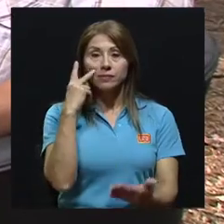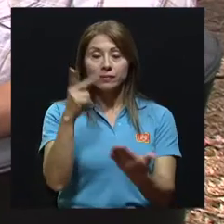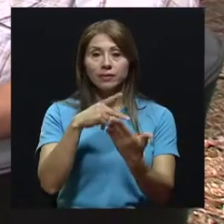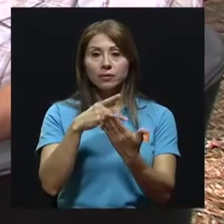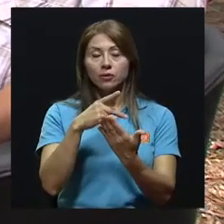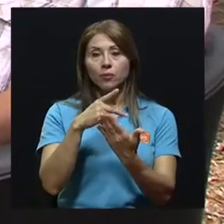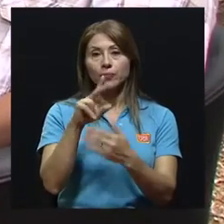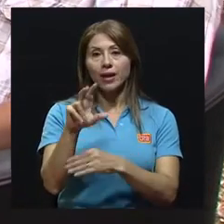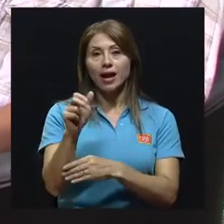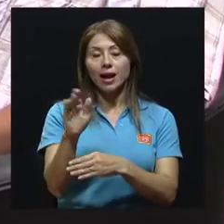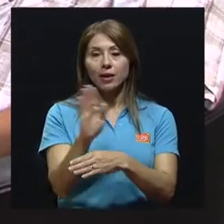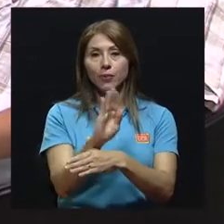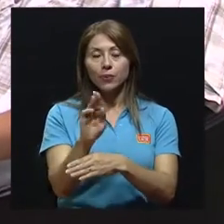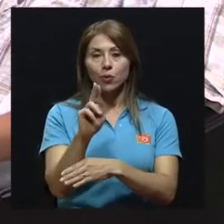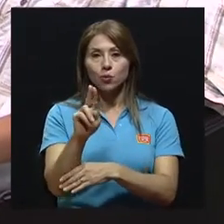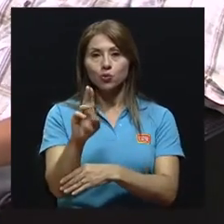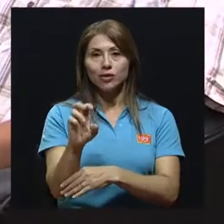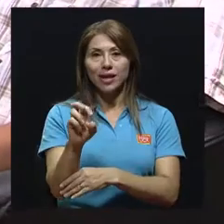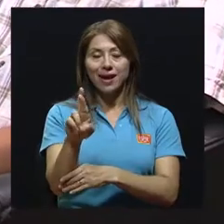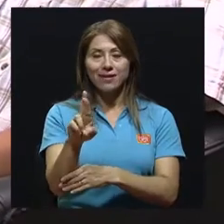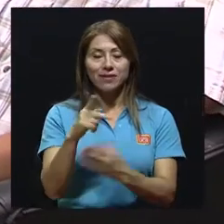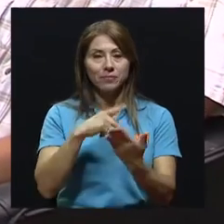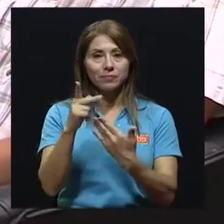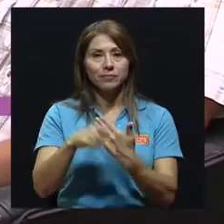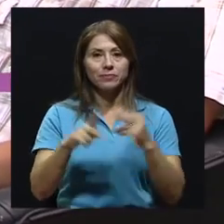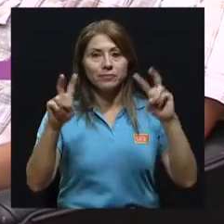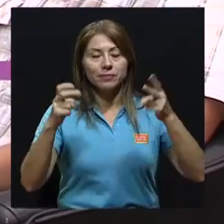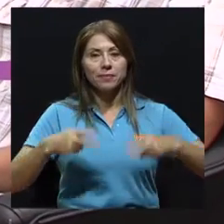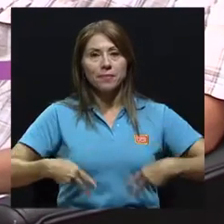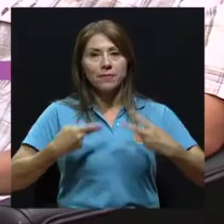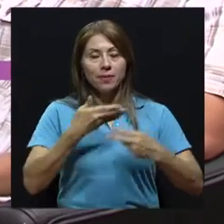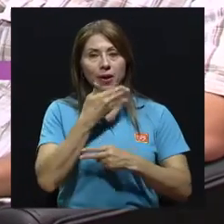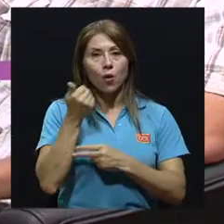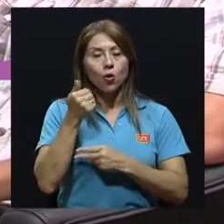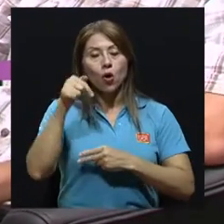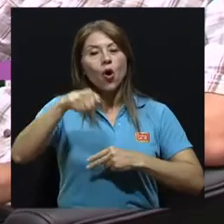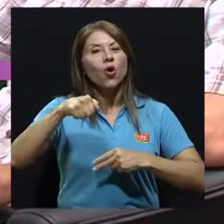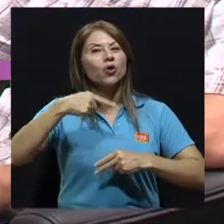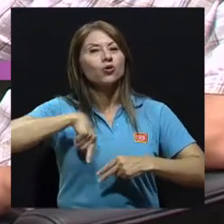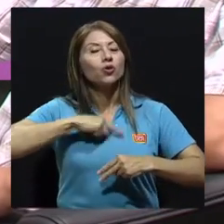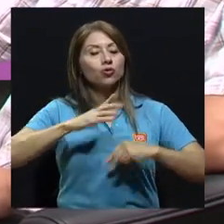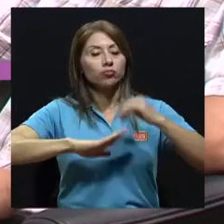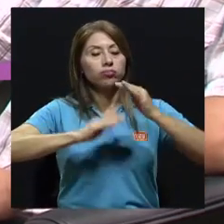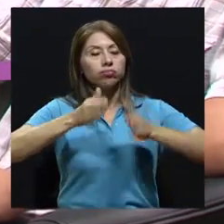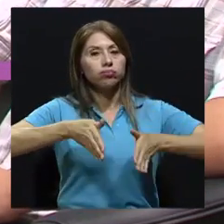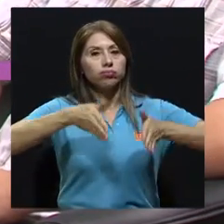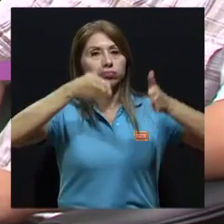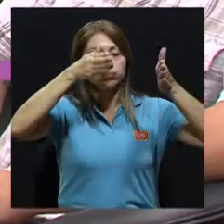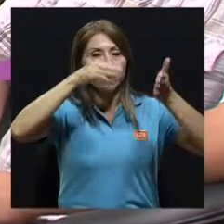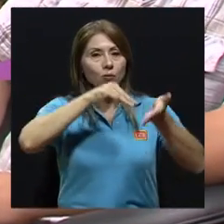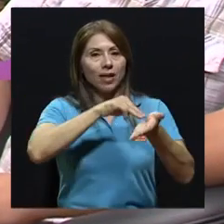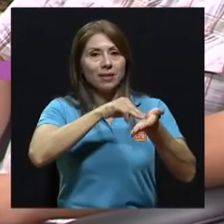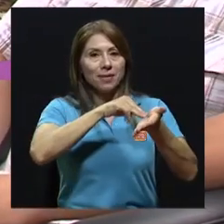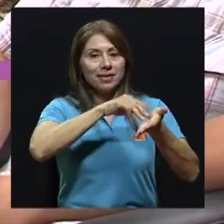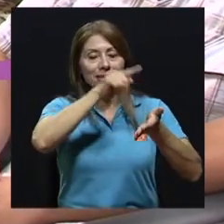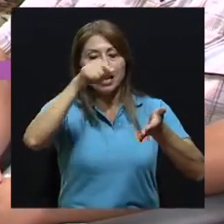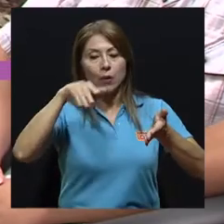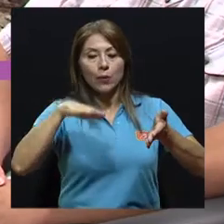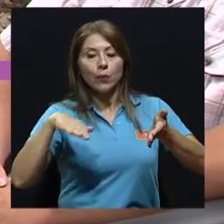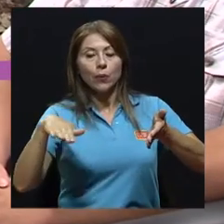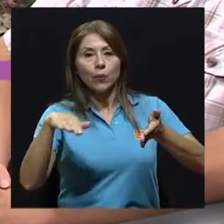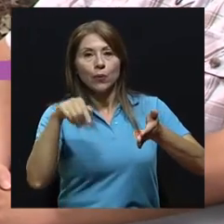Ustedes están en sintonía de su canal UCR, somos Vivir Mejor. Hoy nos encontramos desde las afueras de la Facultad de Medicina de la Ciudad